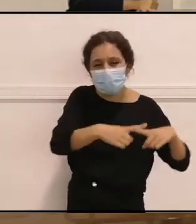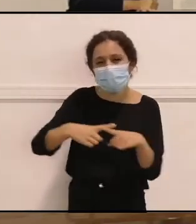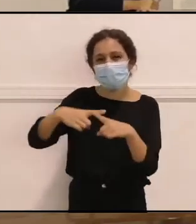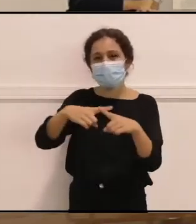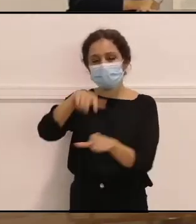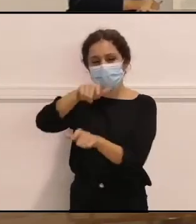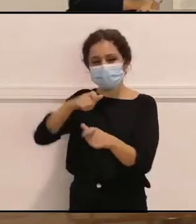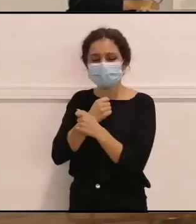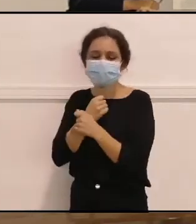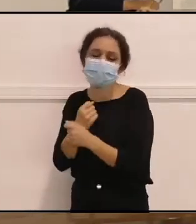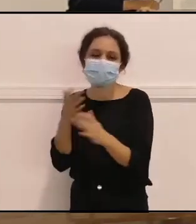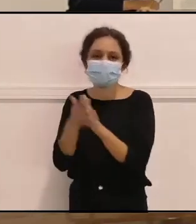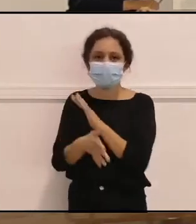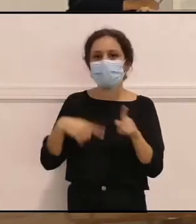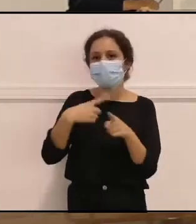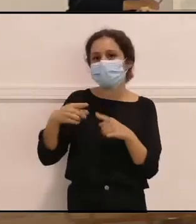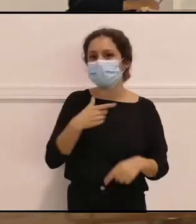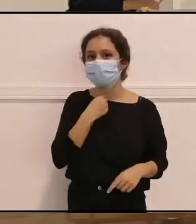lo que me gusta, ¿no?